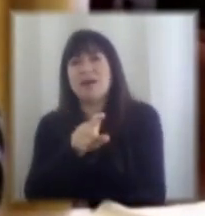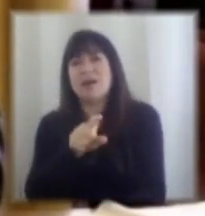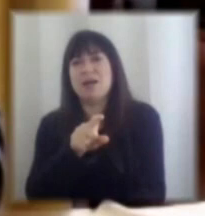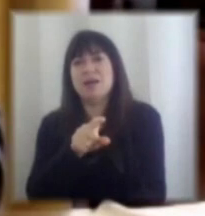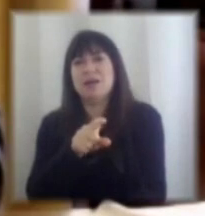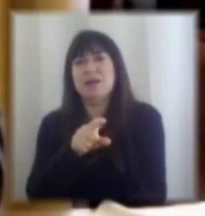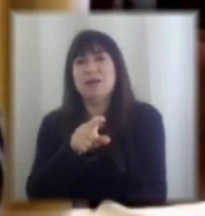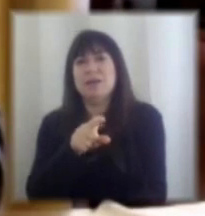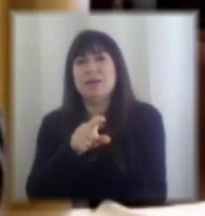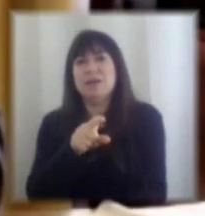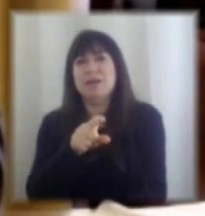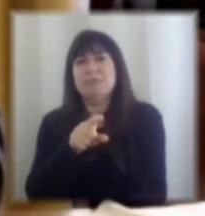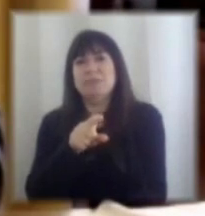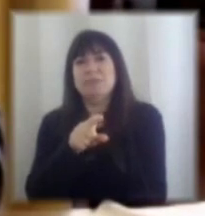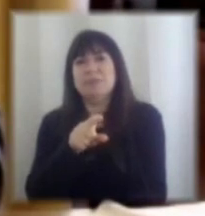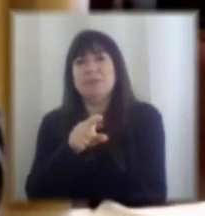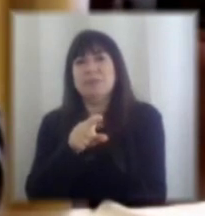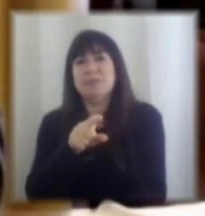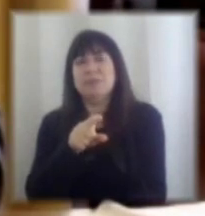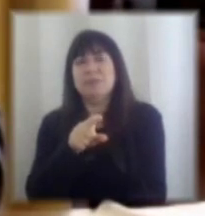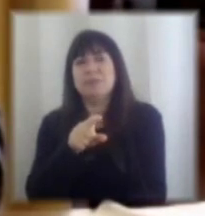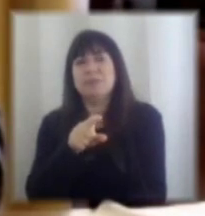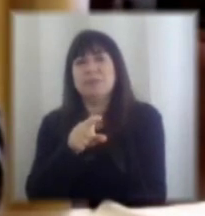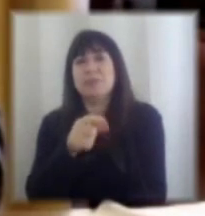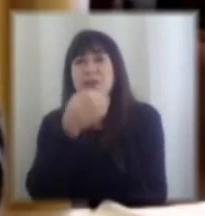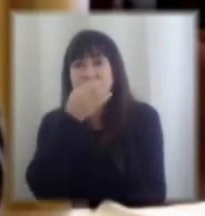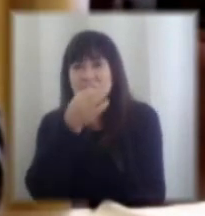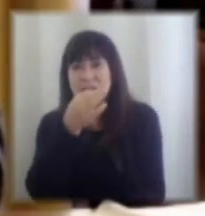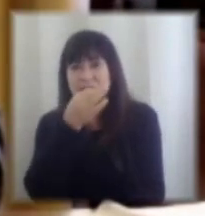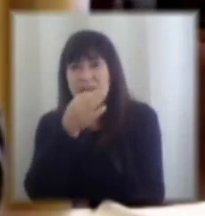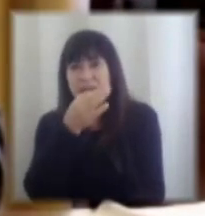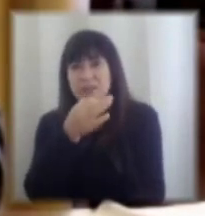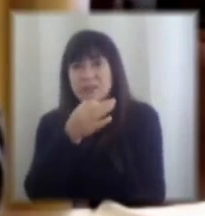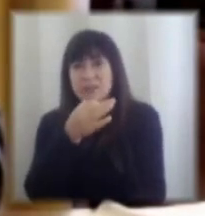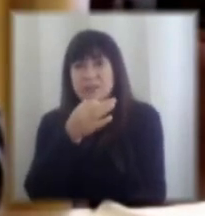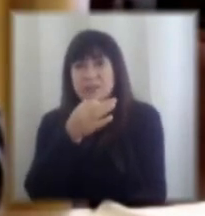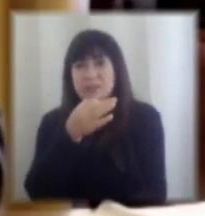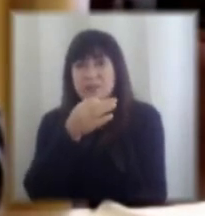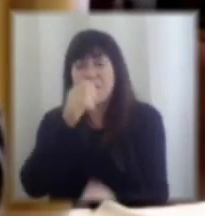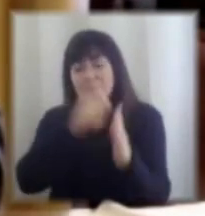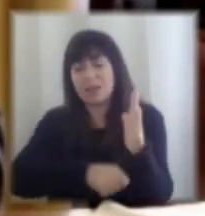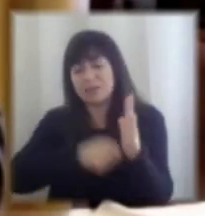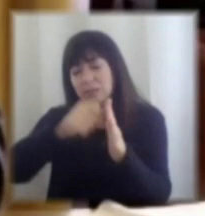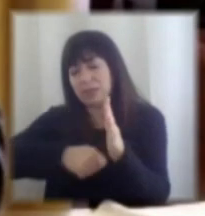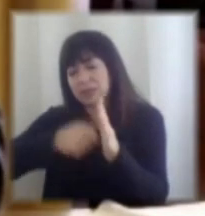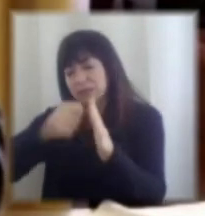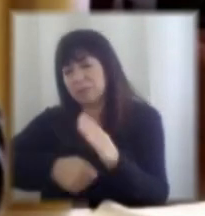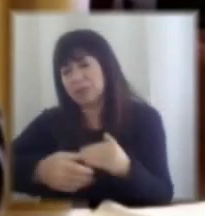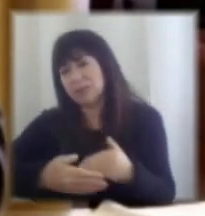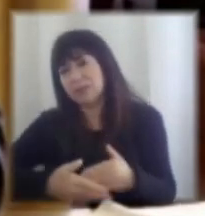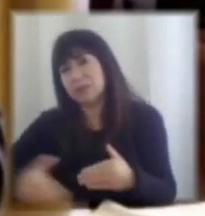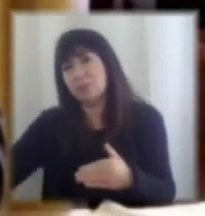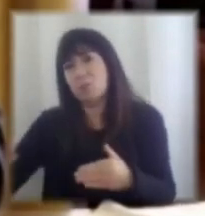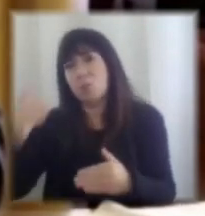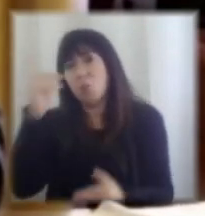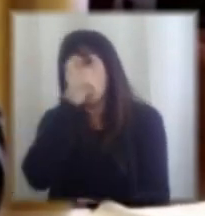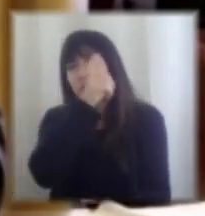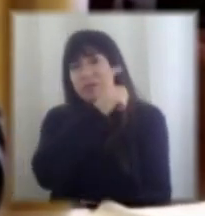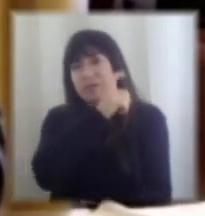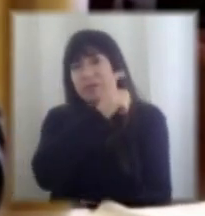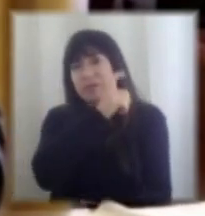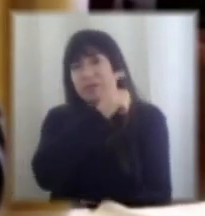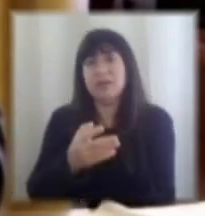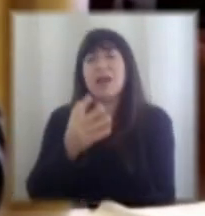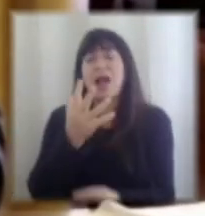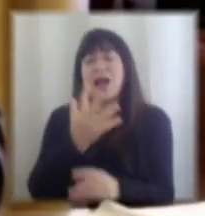bueno plantear que evidentemente se vienen se vienen meses muy complicados muy difíciles lo sabemos hay